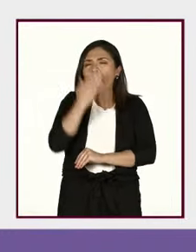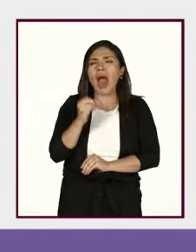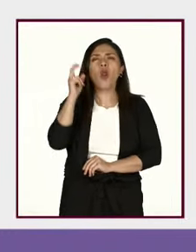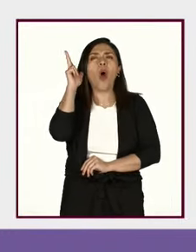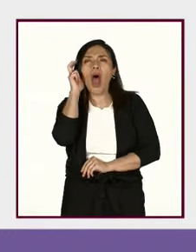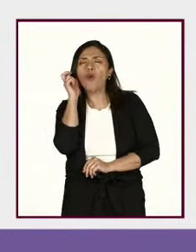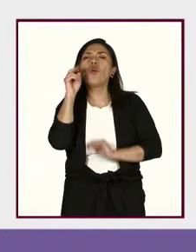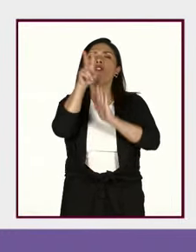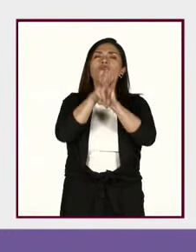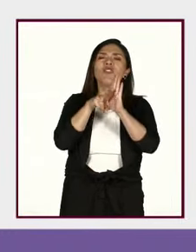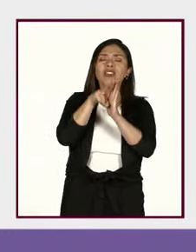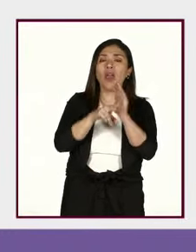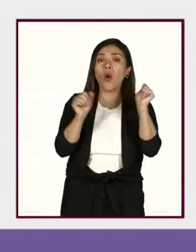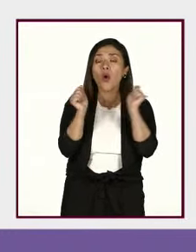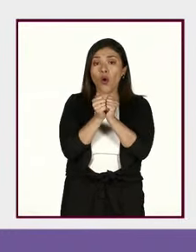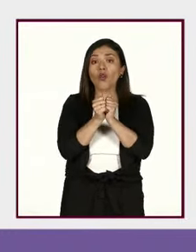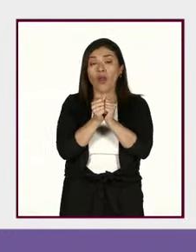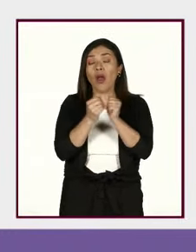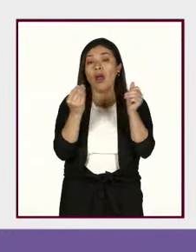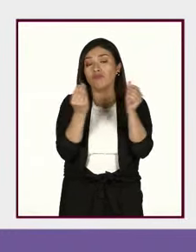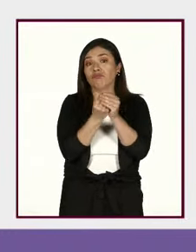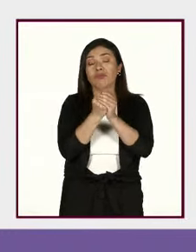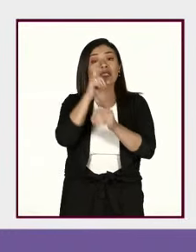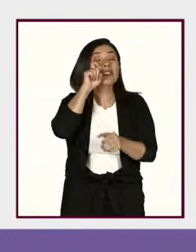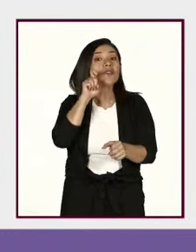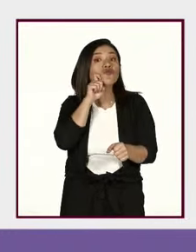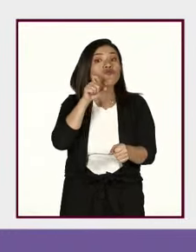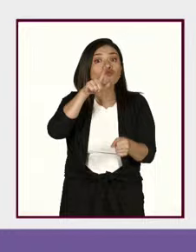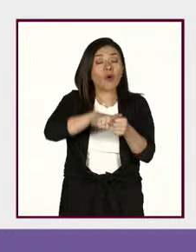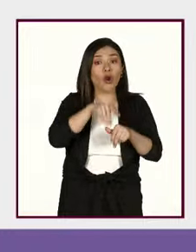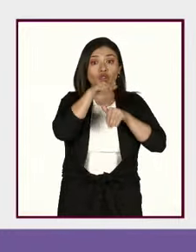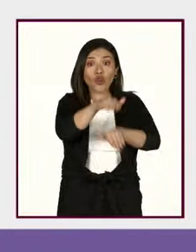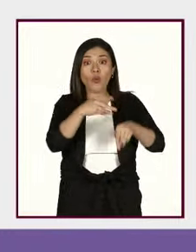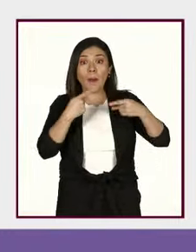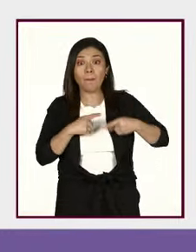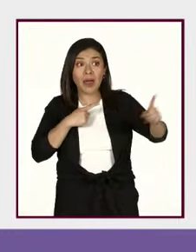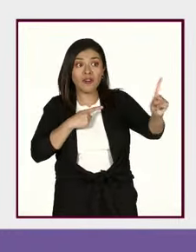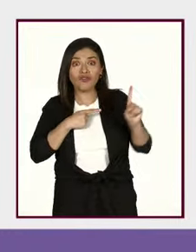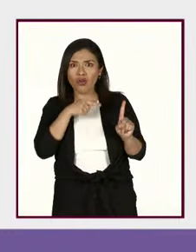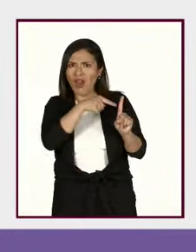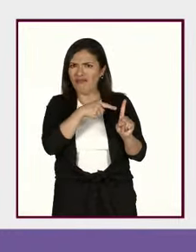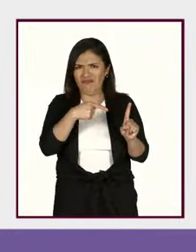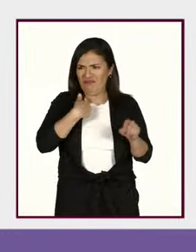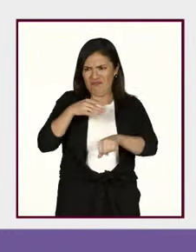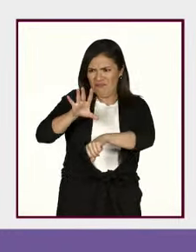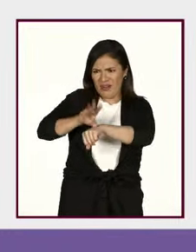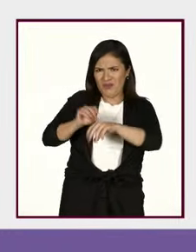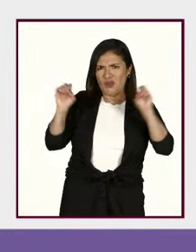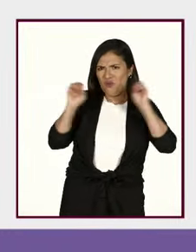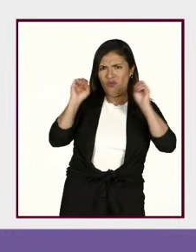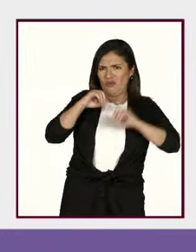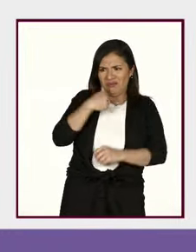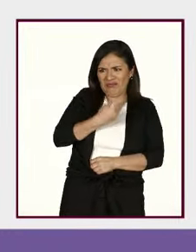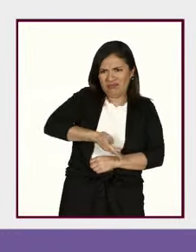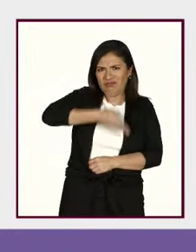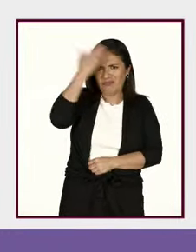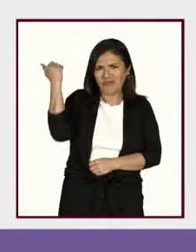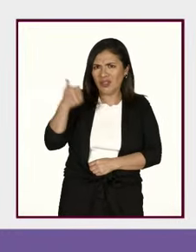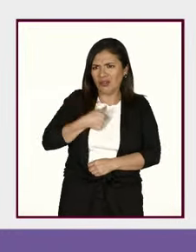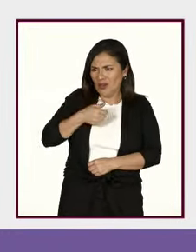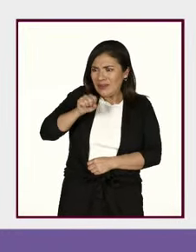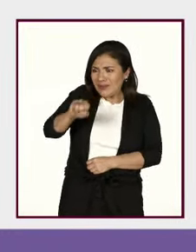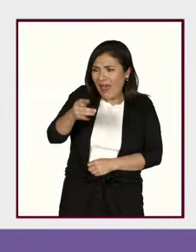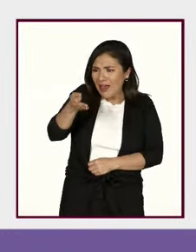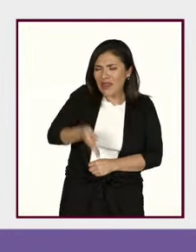o videos con contenido íntimo y sexual de una persona sin su consentimiento, sin su